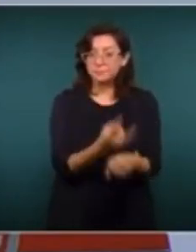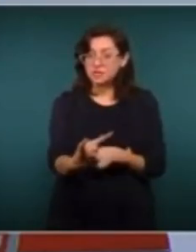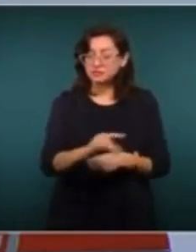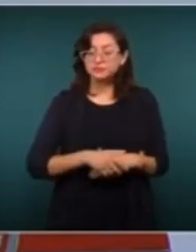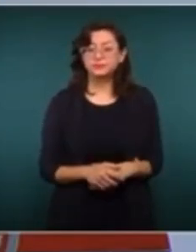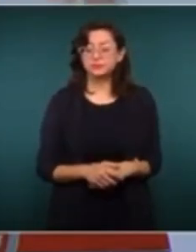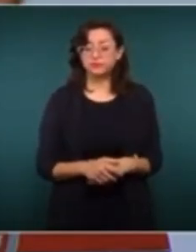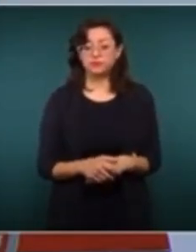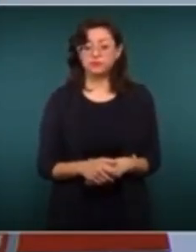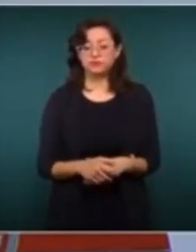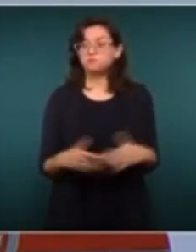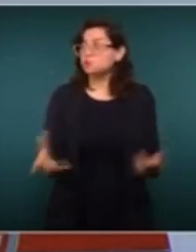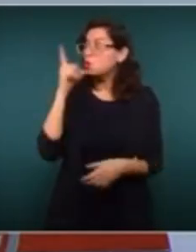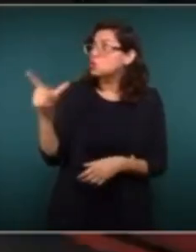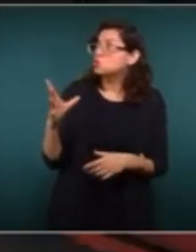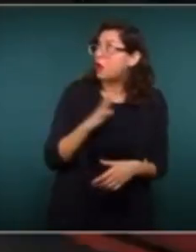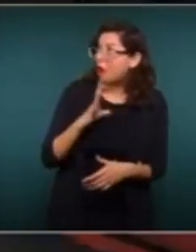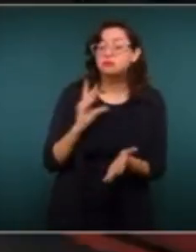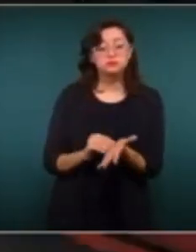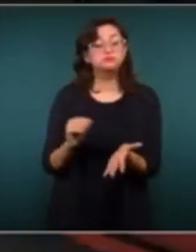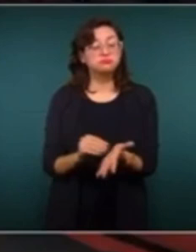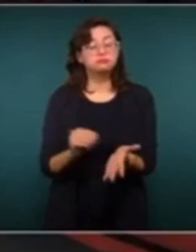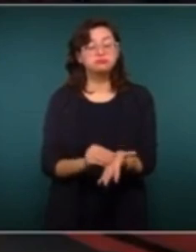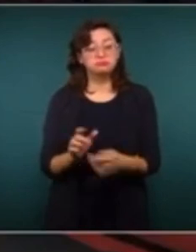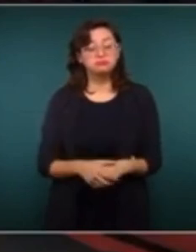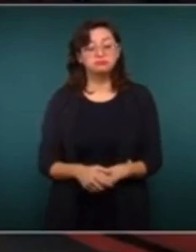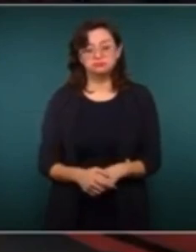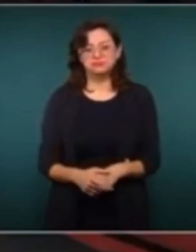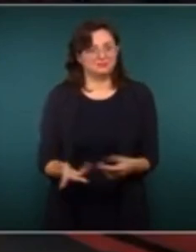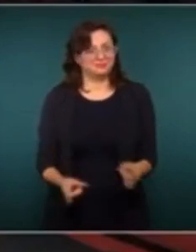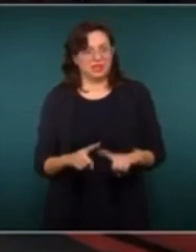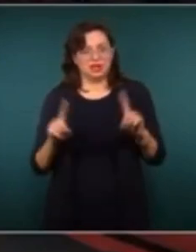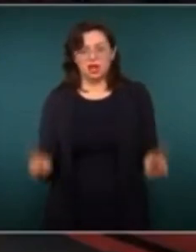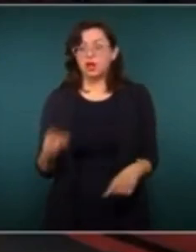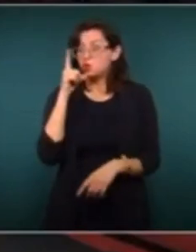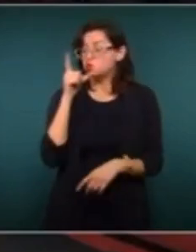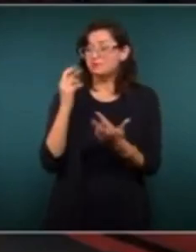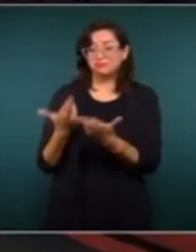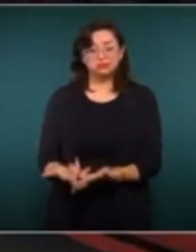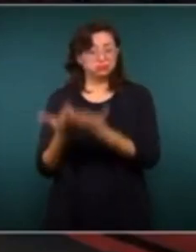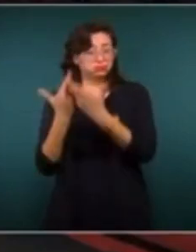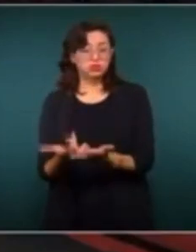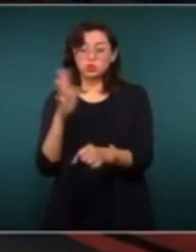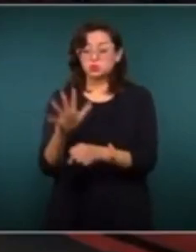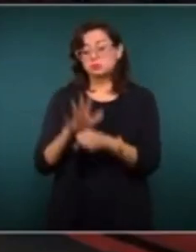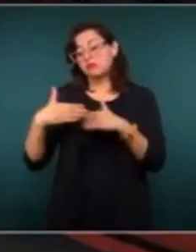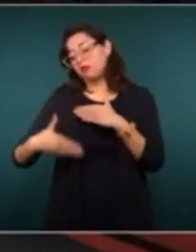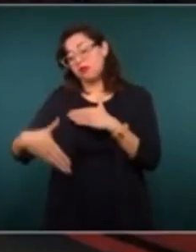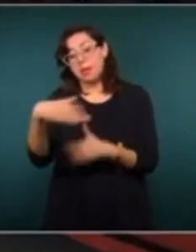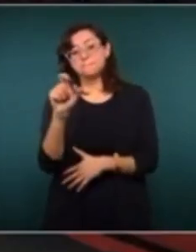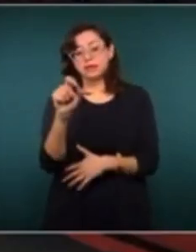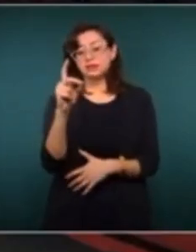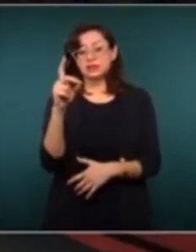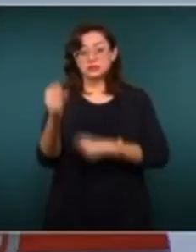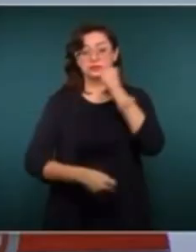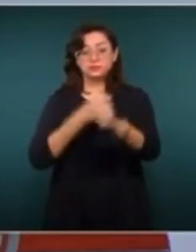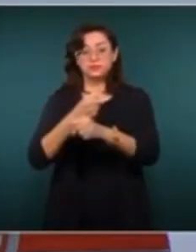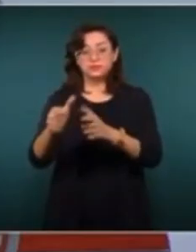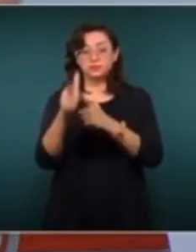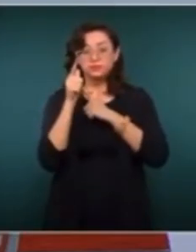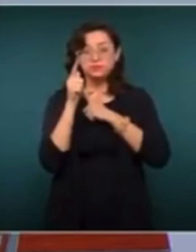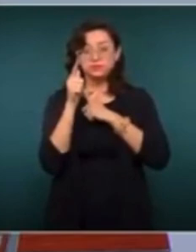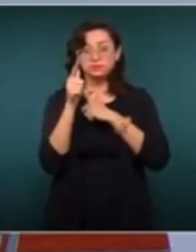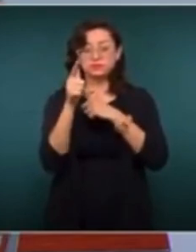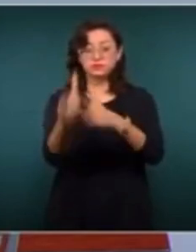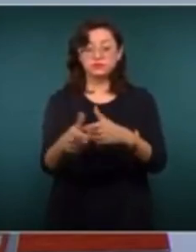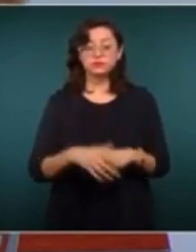No nos quedamos sin luz, al contrario, tenemos capacidad instalada para 20, 30 años hacia adelante, porque